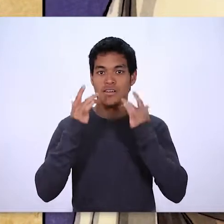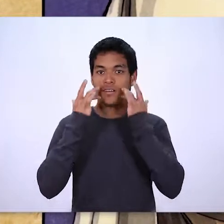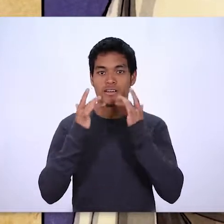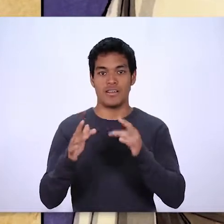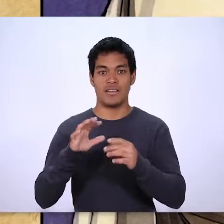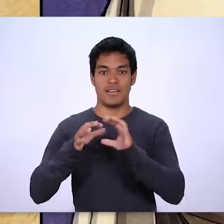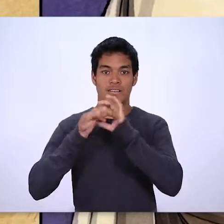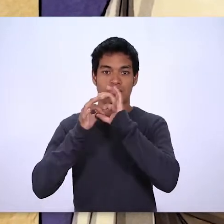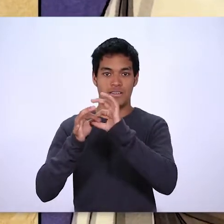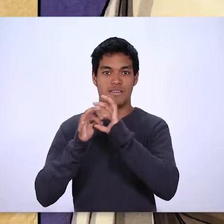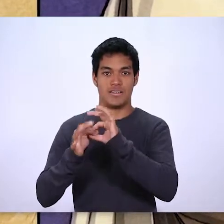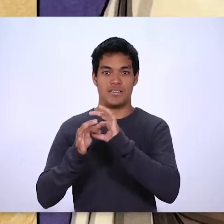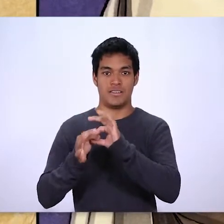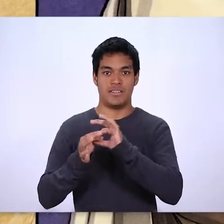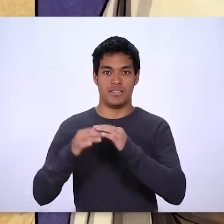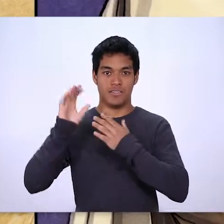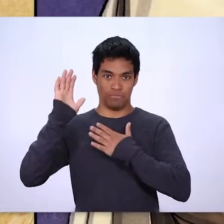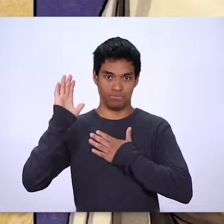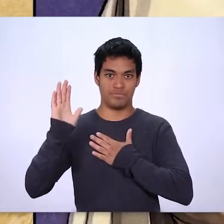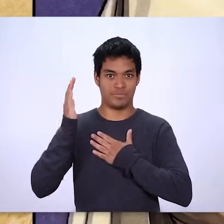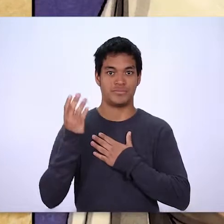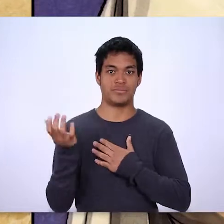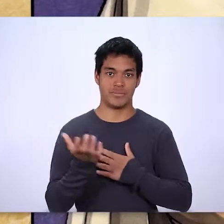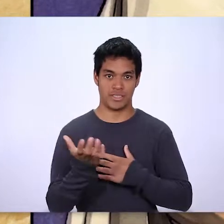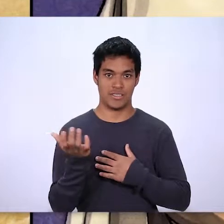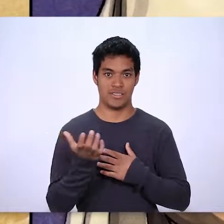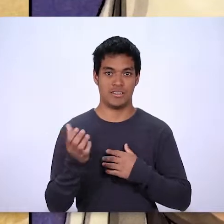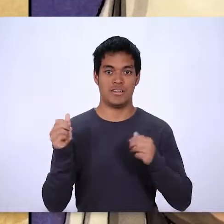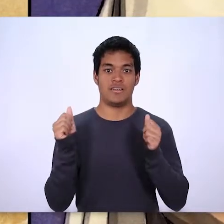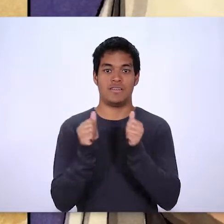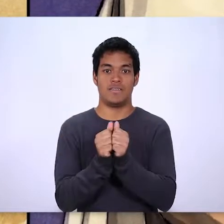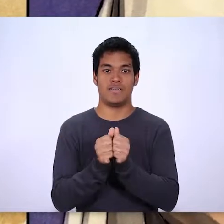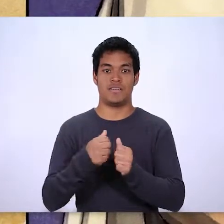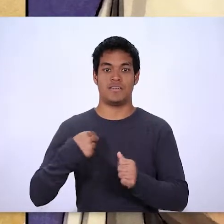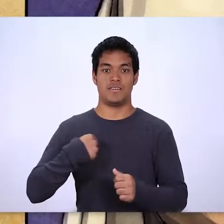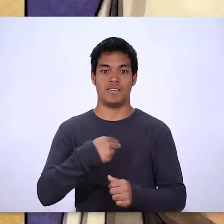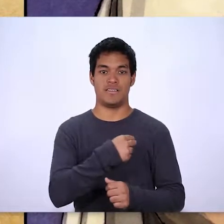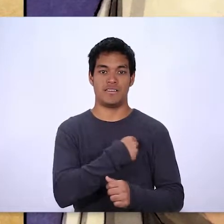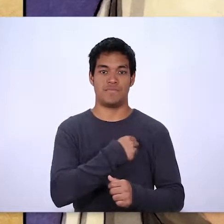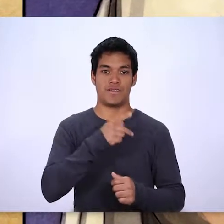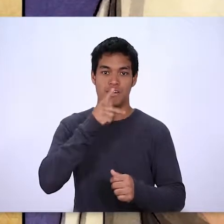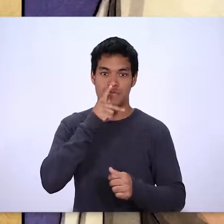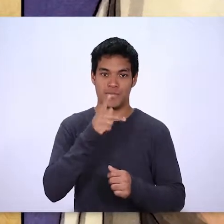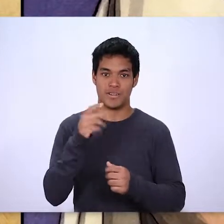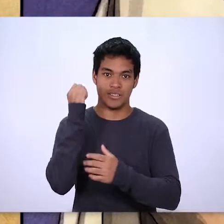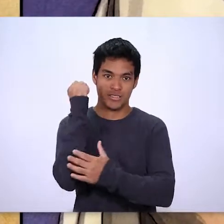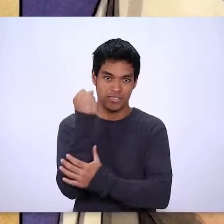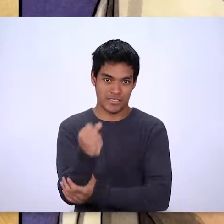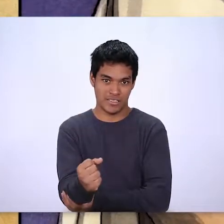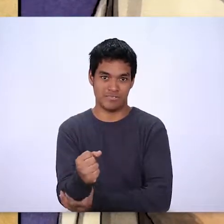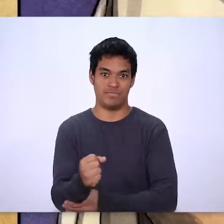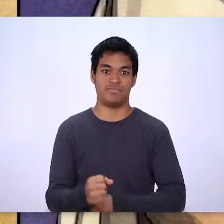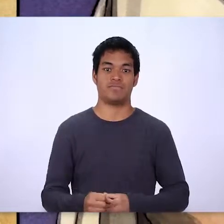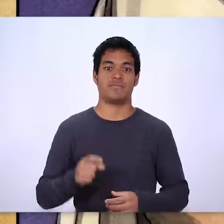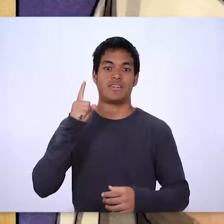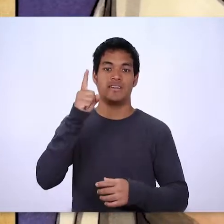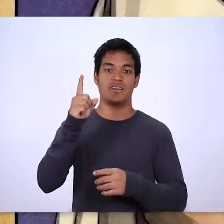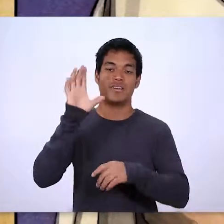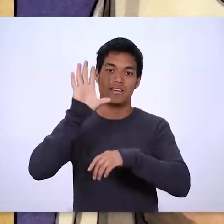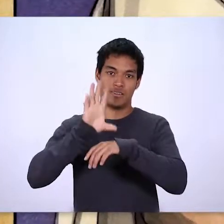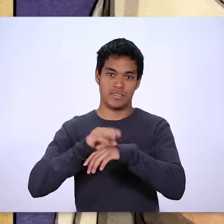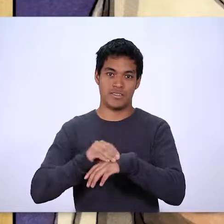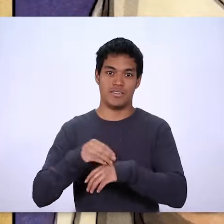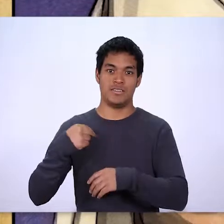santa alianza. Y este es el juramento que había hecho a nuestro padre Abraham, que nos